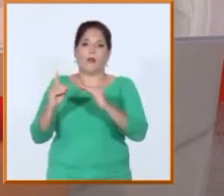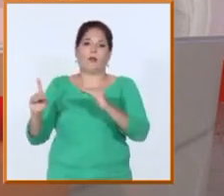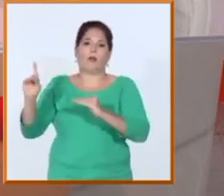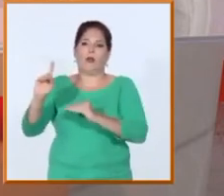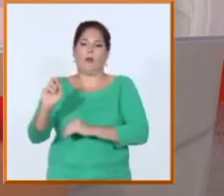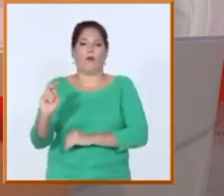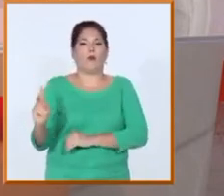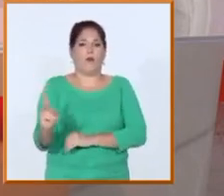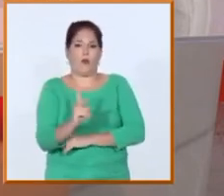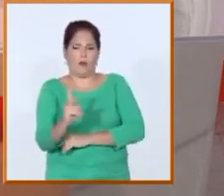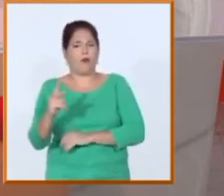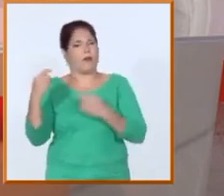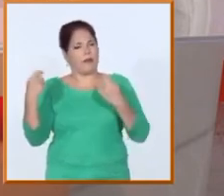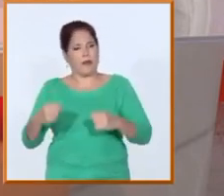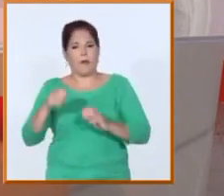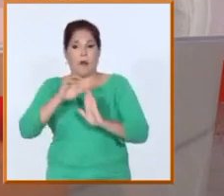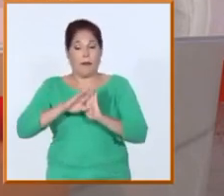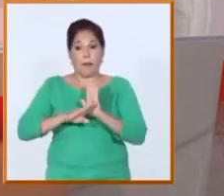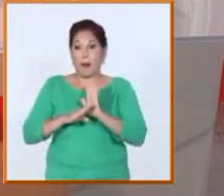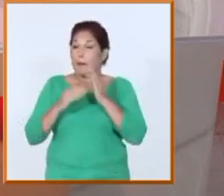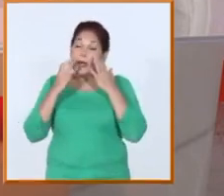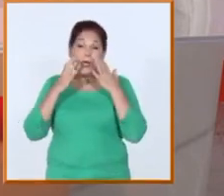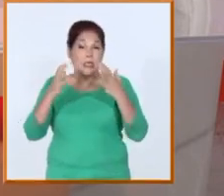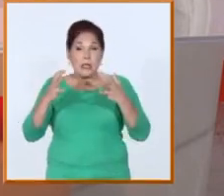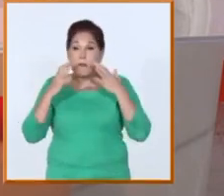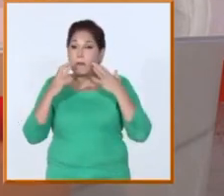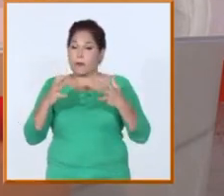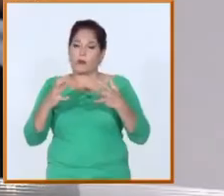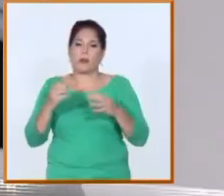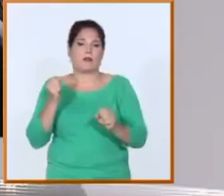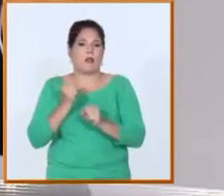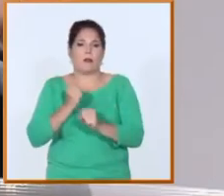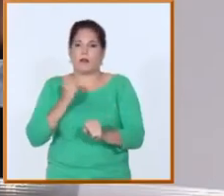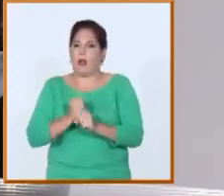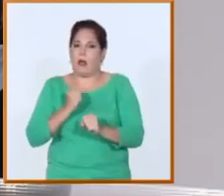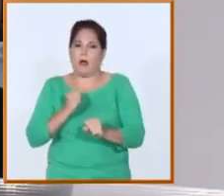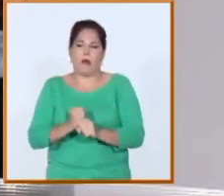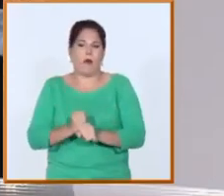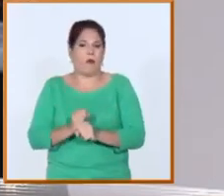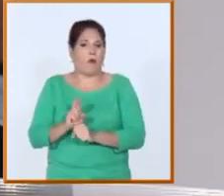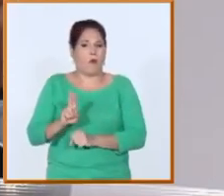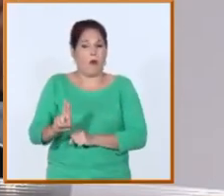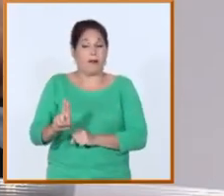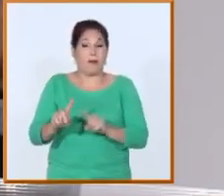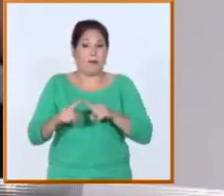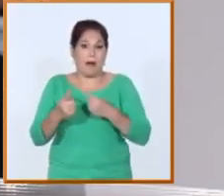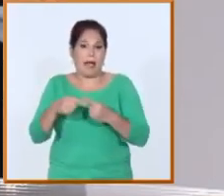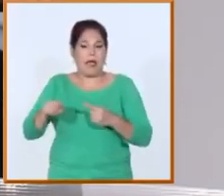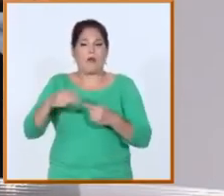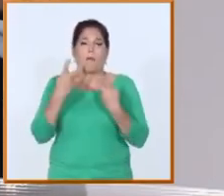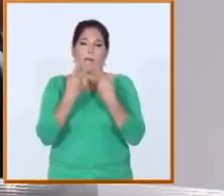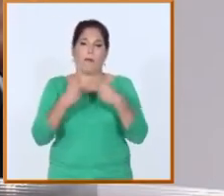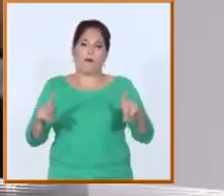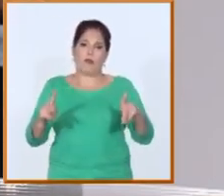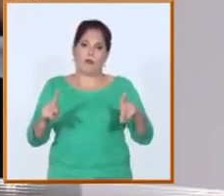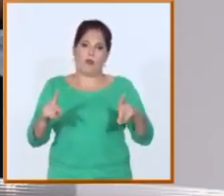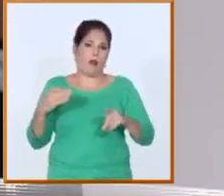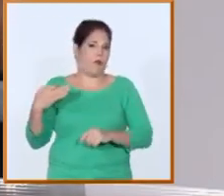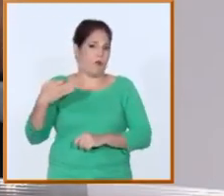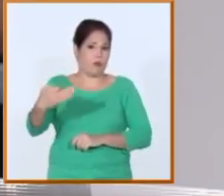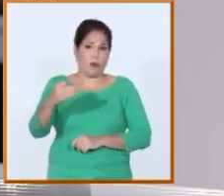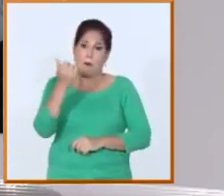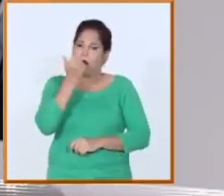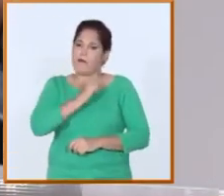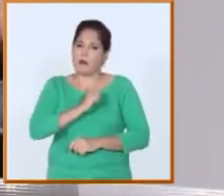parte cada vez de programas de formación intensiva para que sean se conviertan en profesionales capacitados